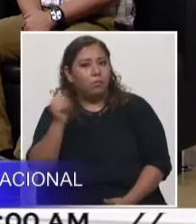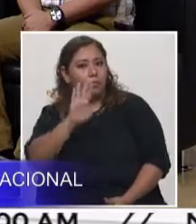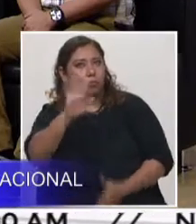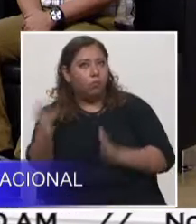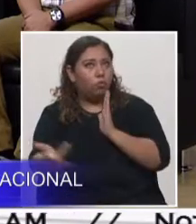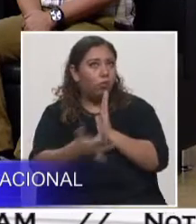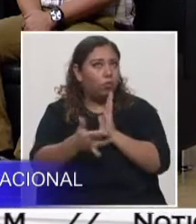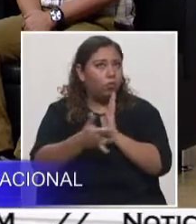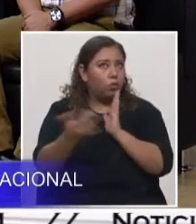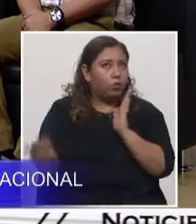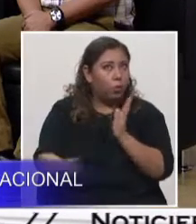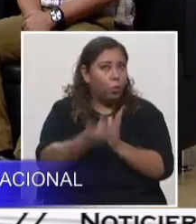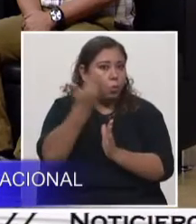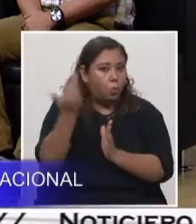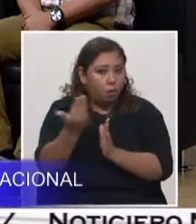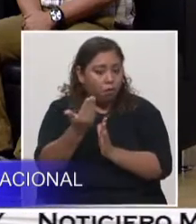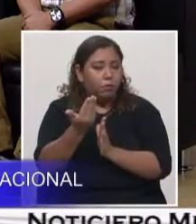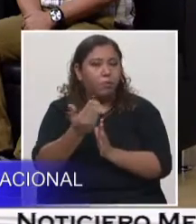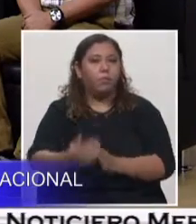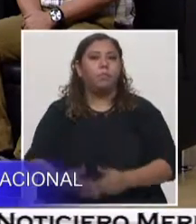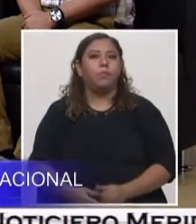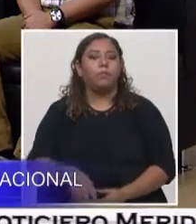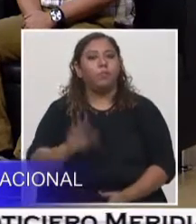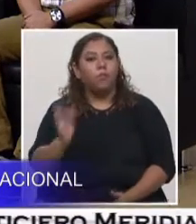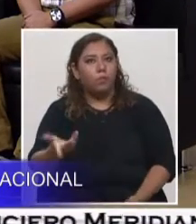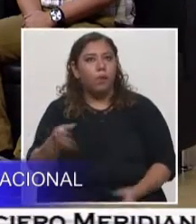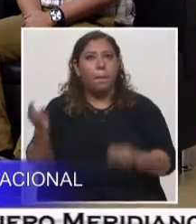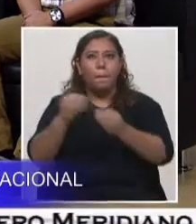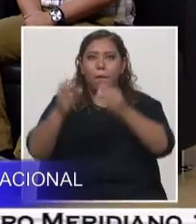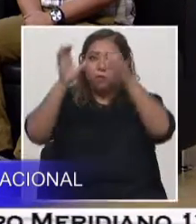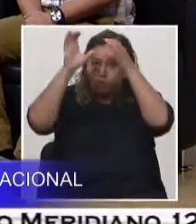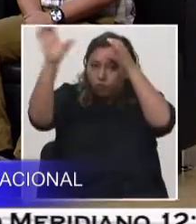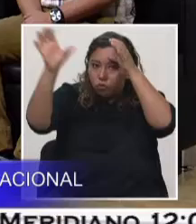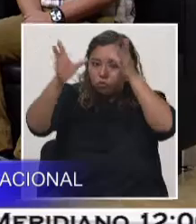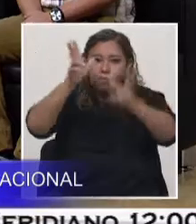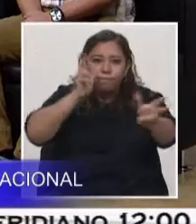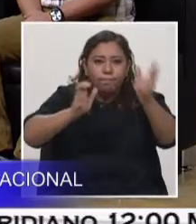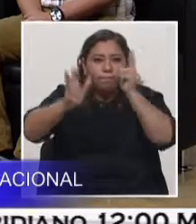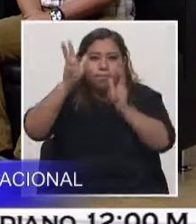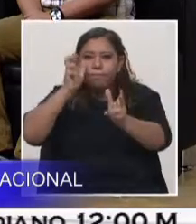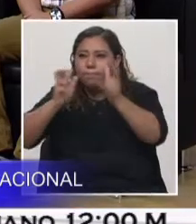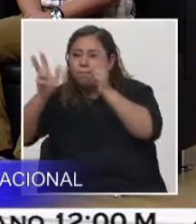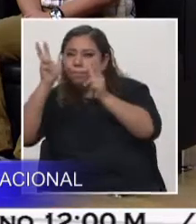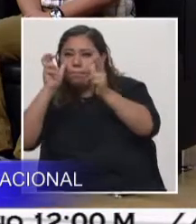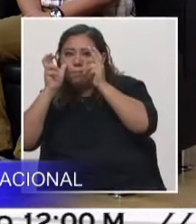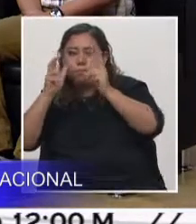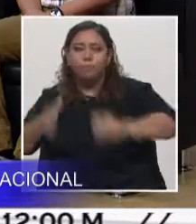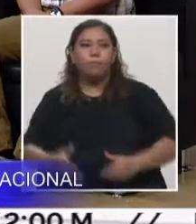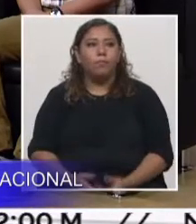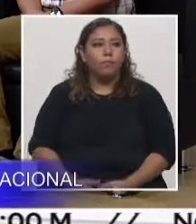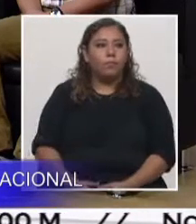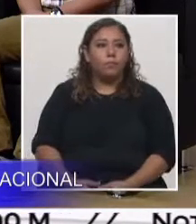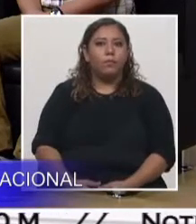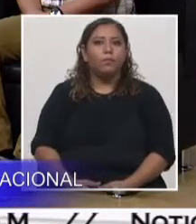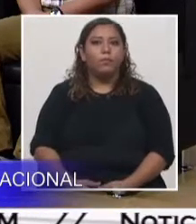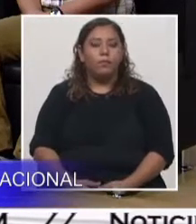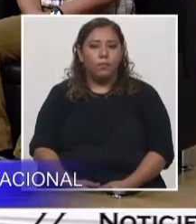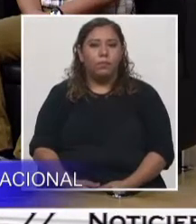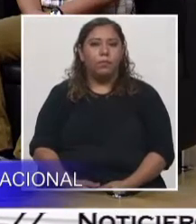esos conocimientos adquiridos a través de la academia, ya lo van a hacer no tanto de manera